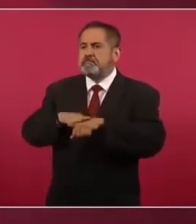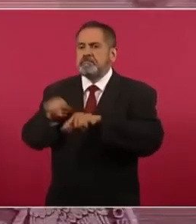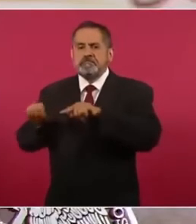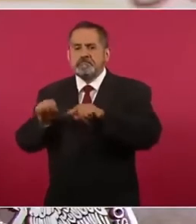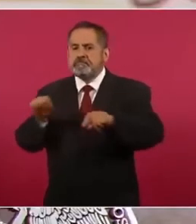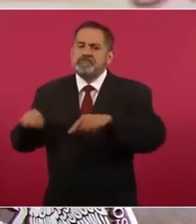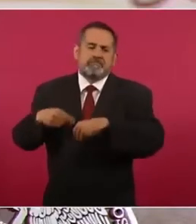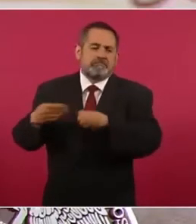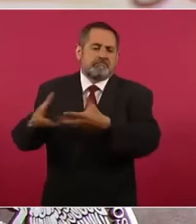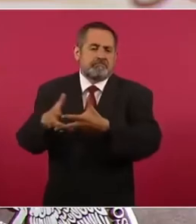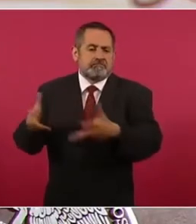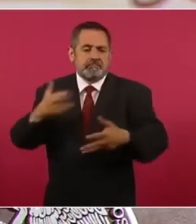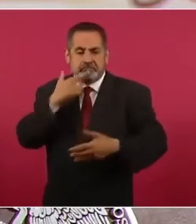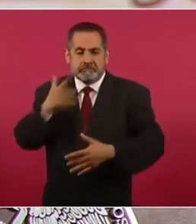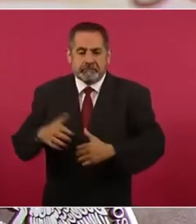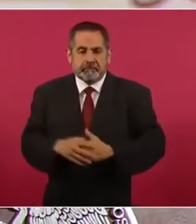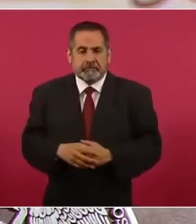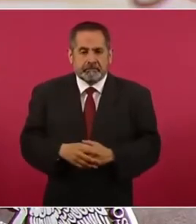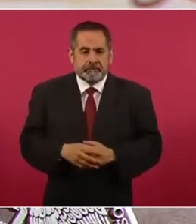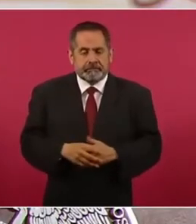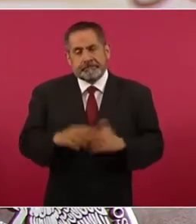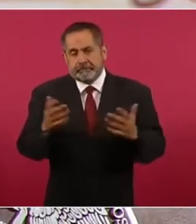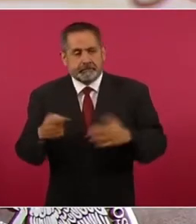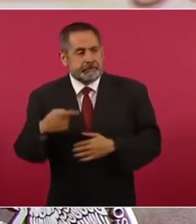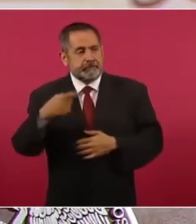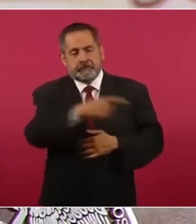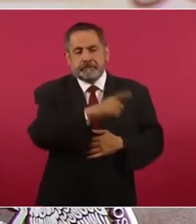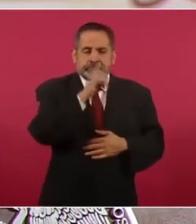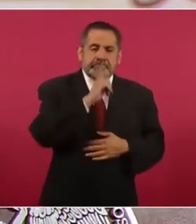Y bueno, tenemos otra de gasolinas.